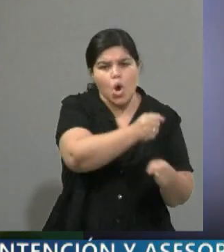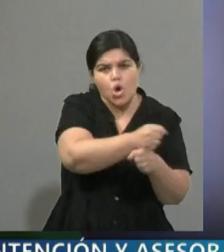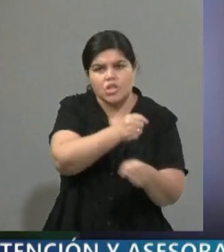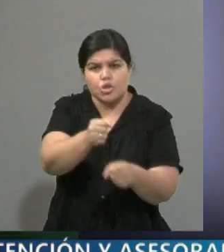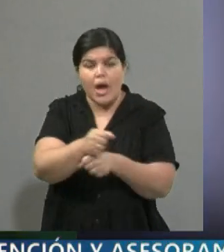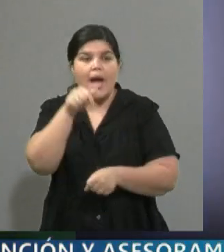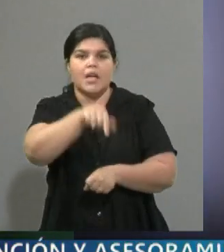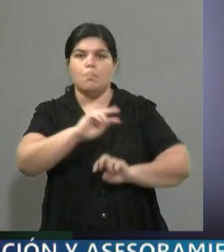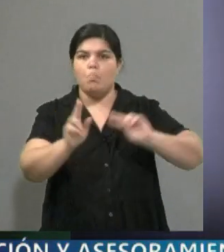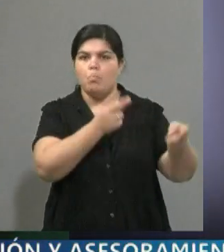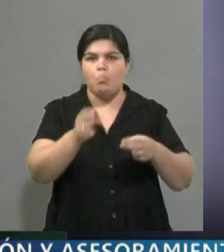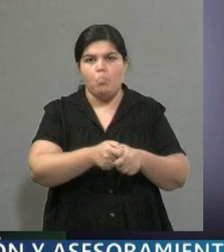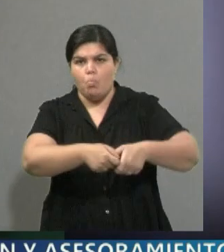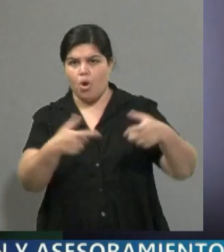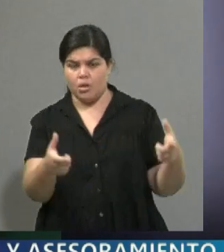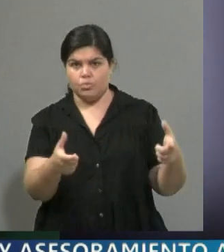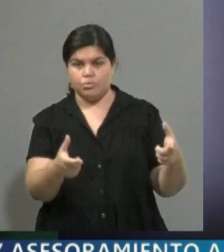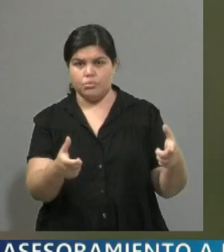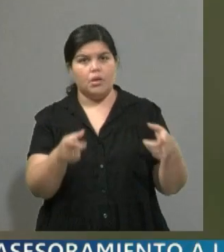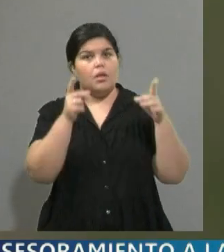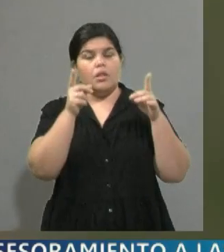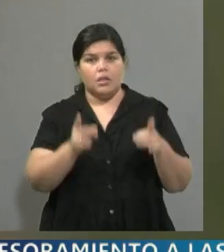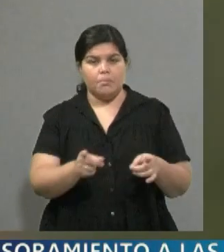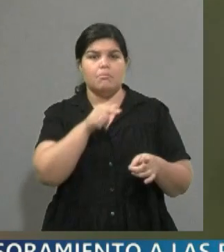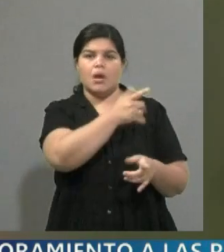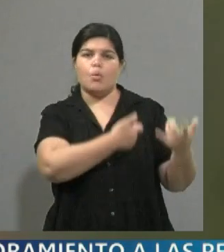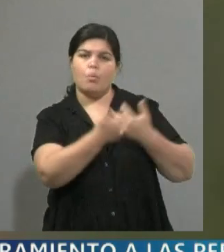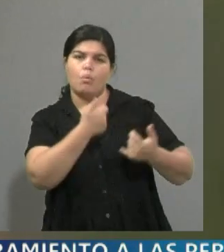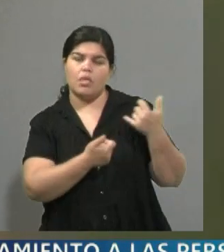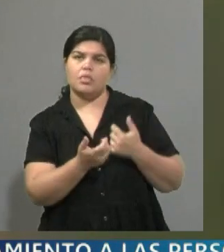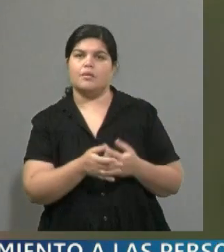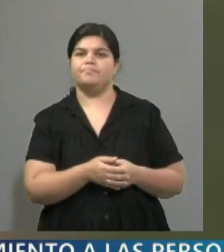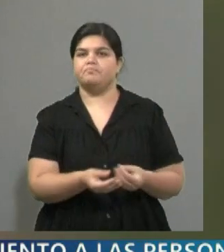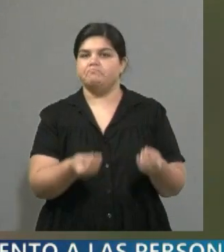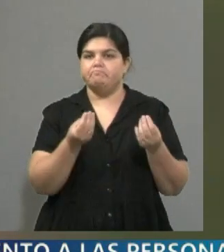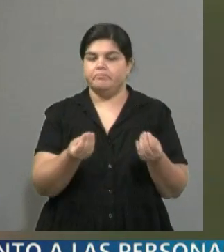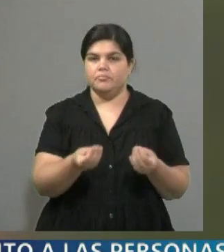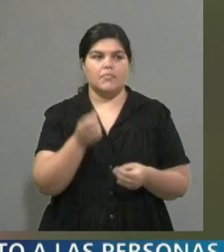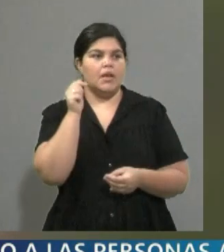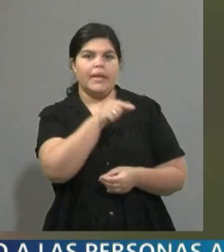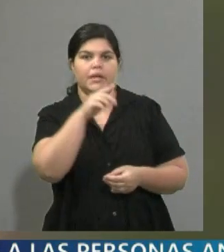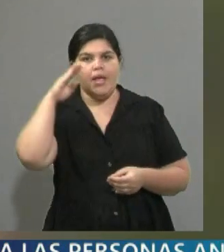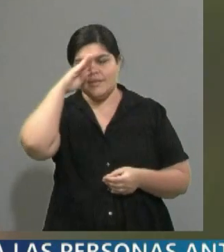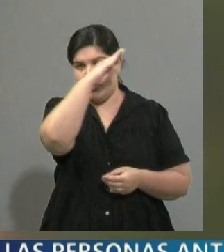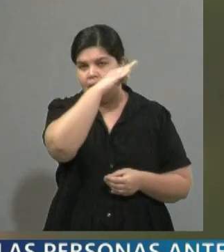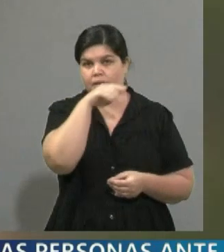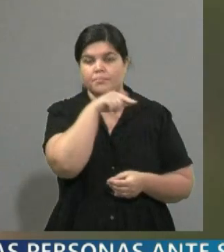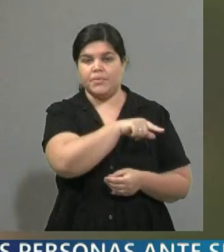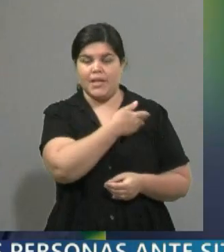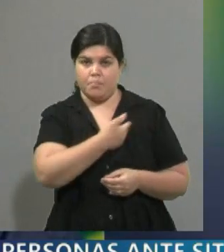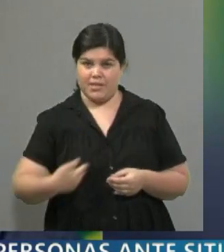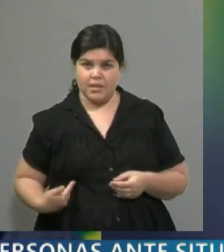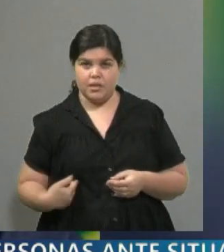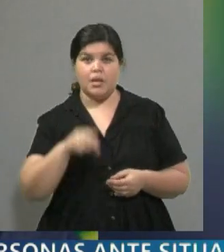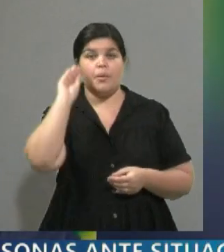fallecidos y además mencionar otros temas como por ejemplo la falta de criterio por parte de Jair Bolsonaro y la falta de prioridad